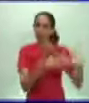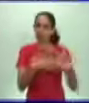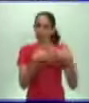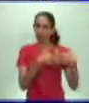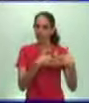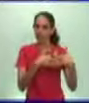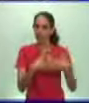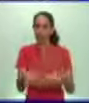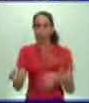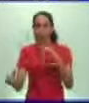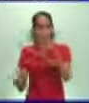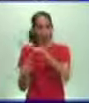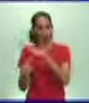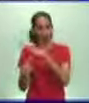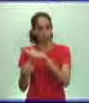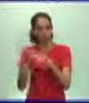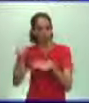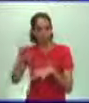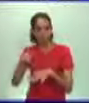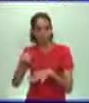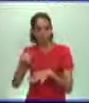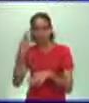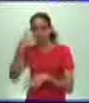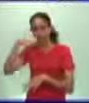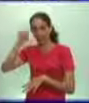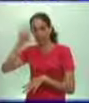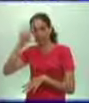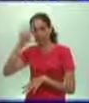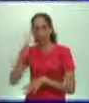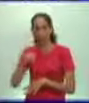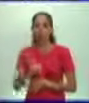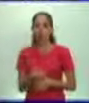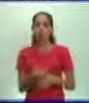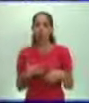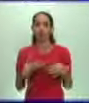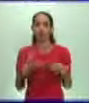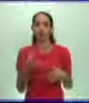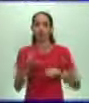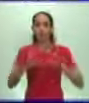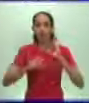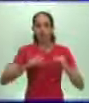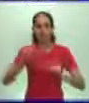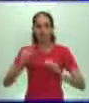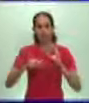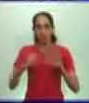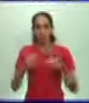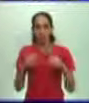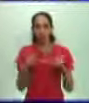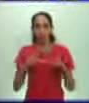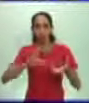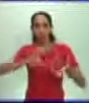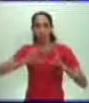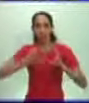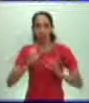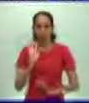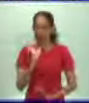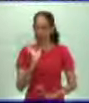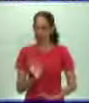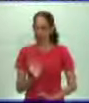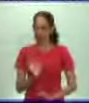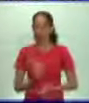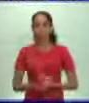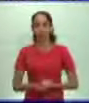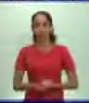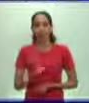Obama y el presidente cubano en ese entonces Raúl Castro, para conversar de una manera respetuosa. Eso había